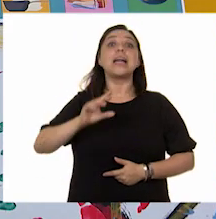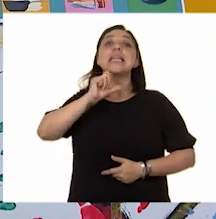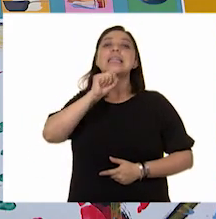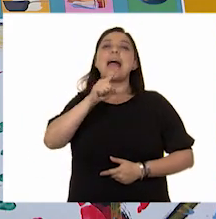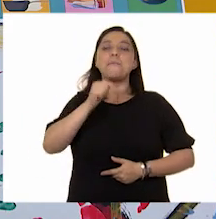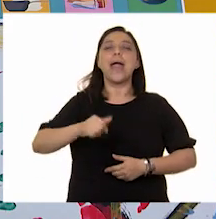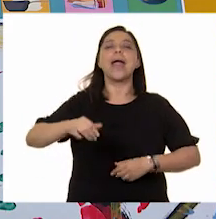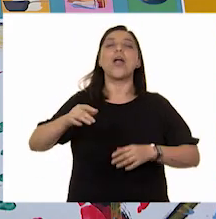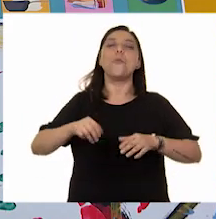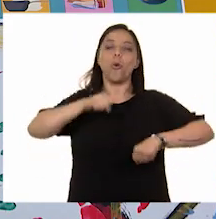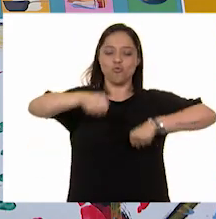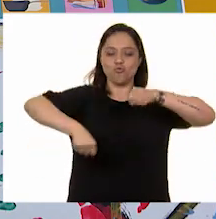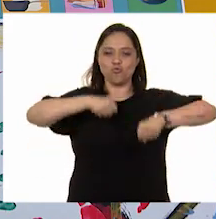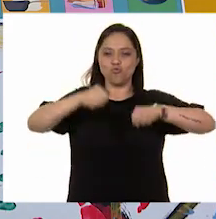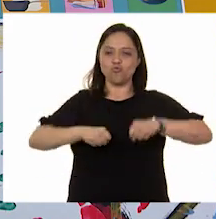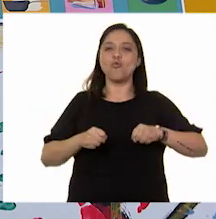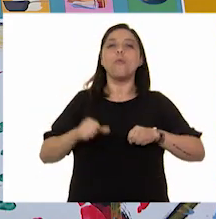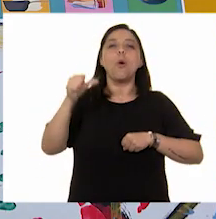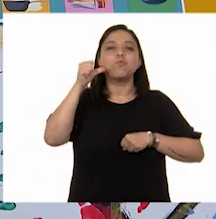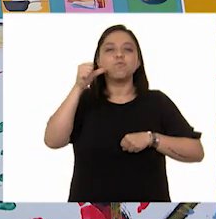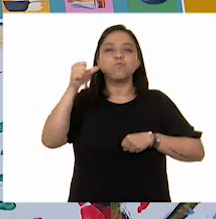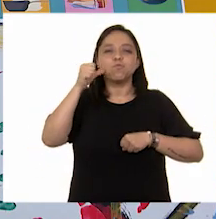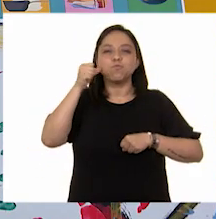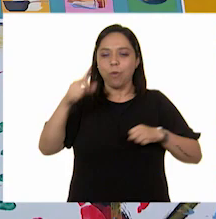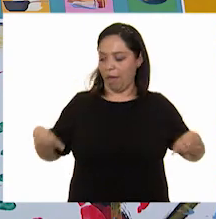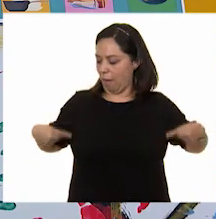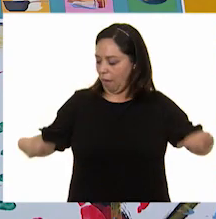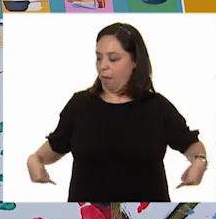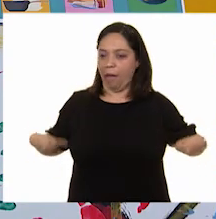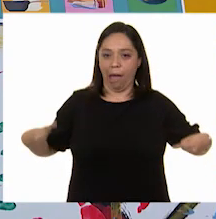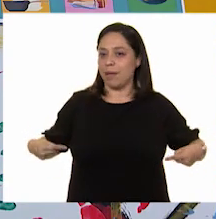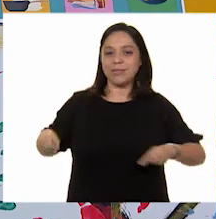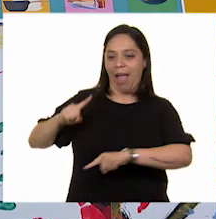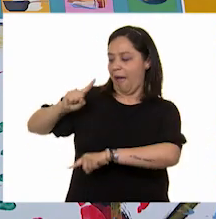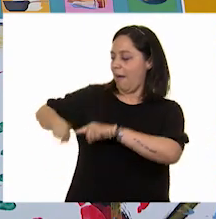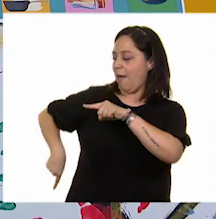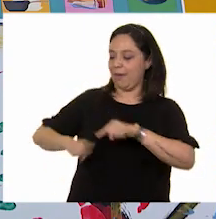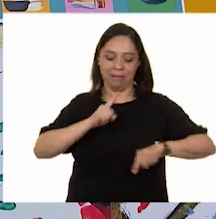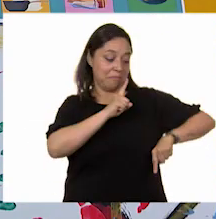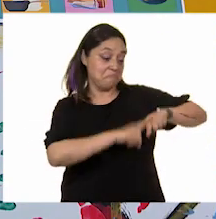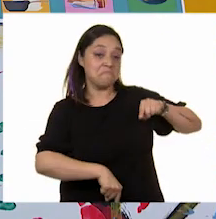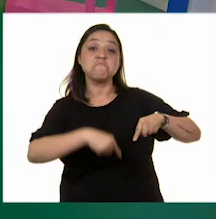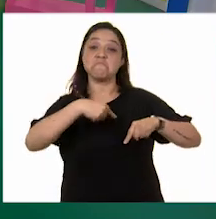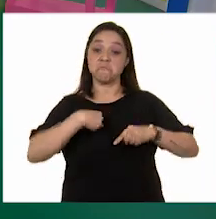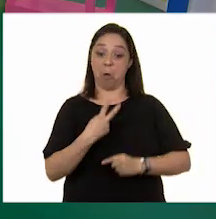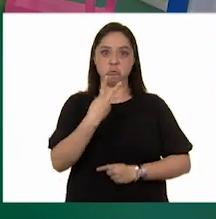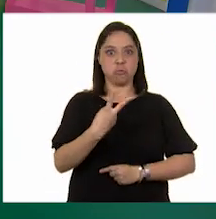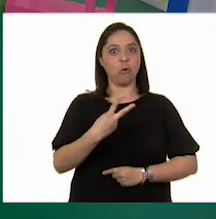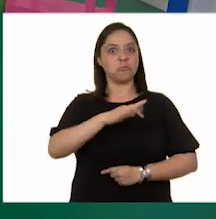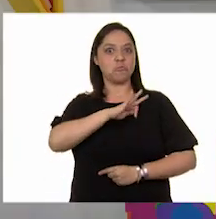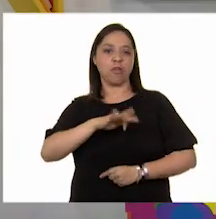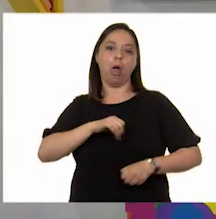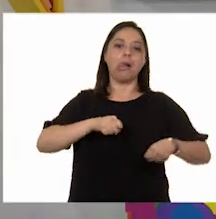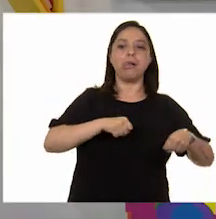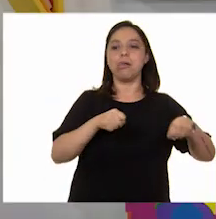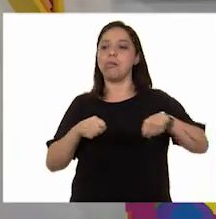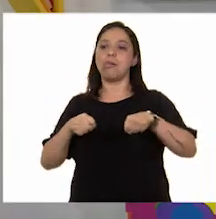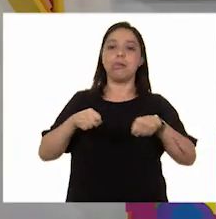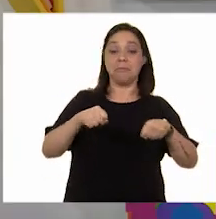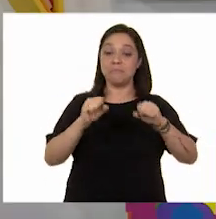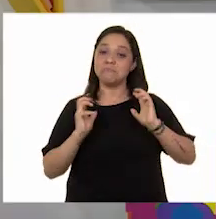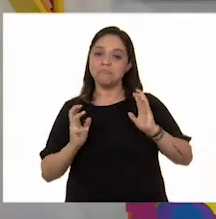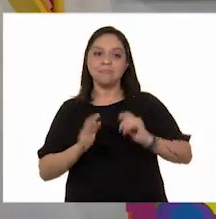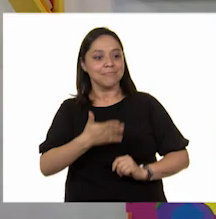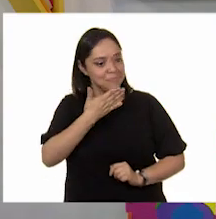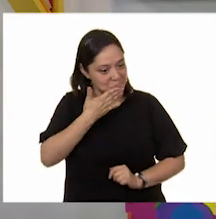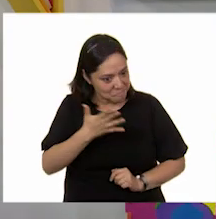extras de la bici y así pues ya puedo andar solito con dos nada más. Bien, Panchito. Pues podemos hacer el